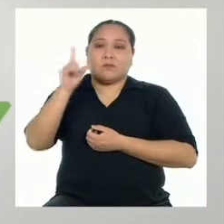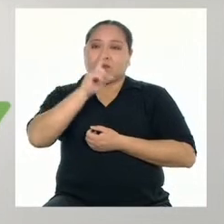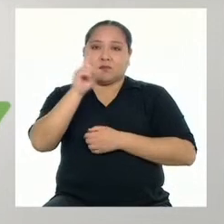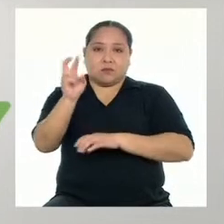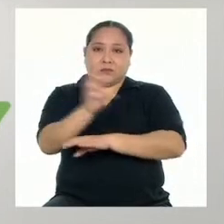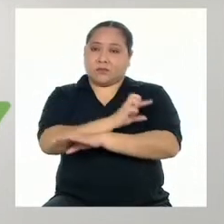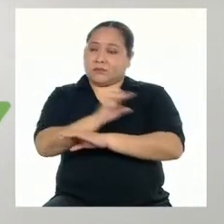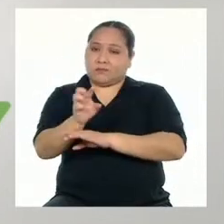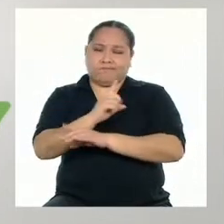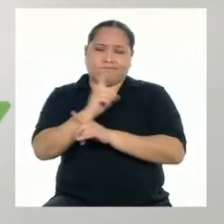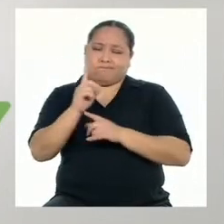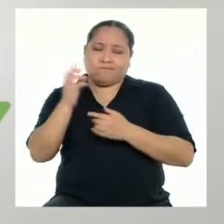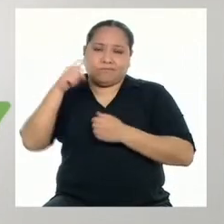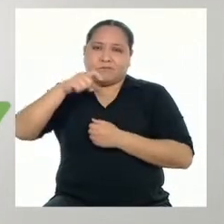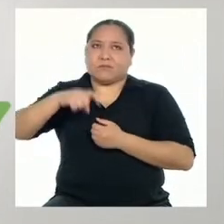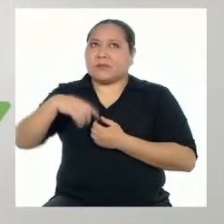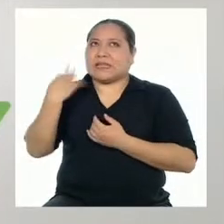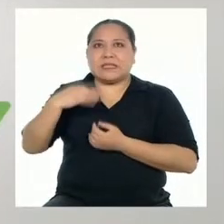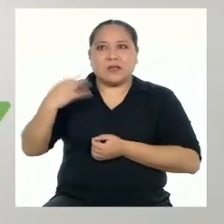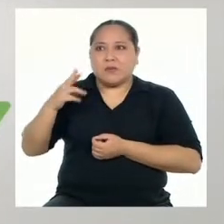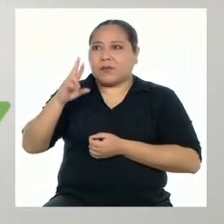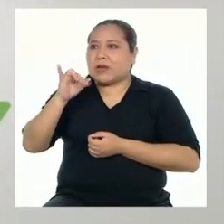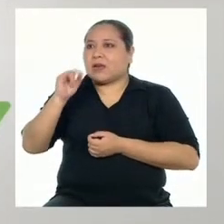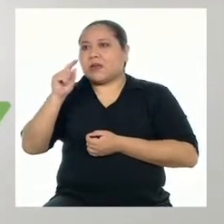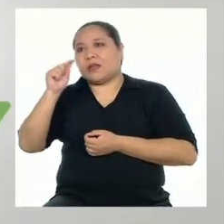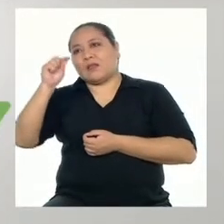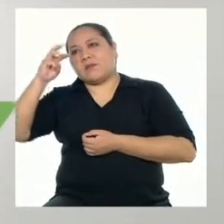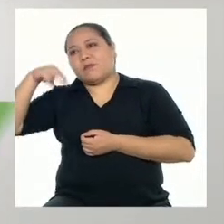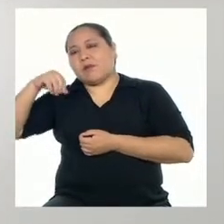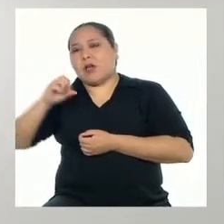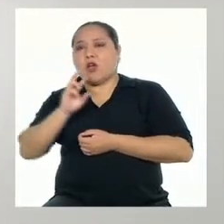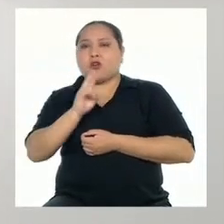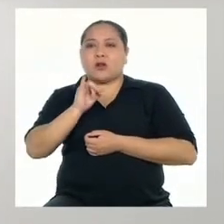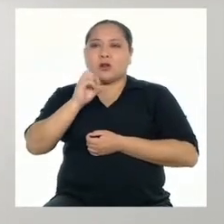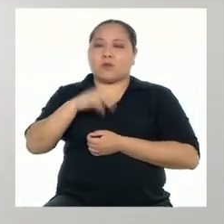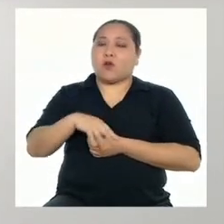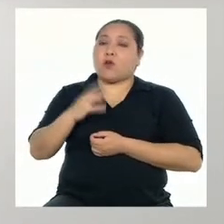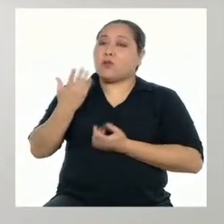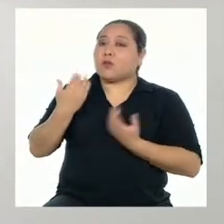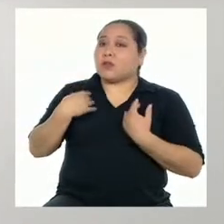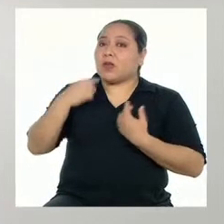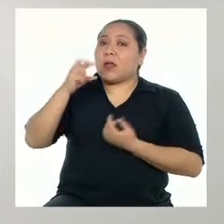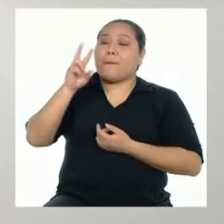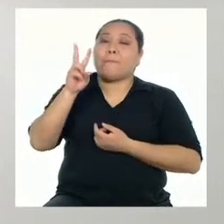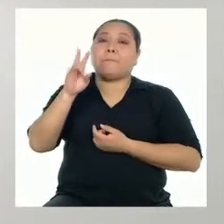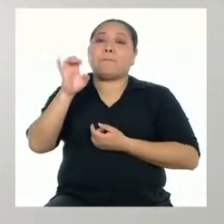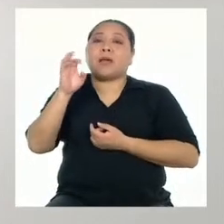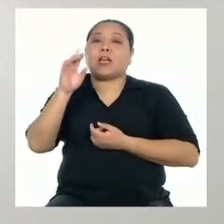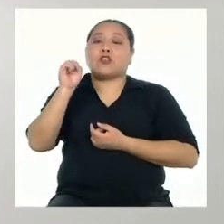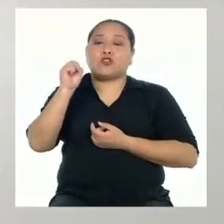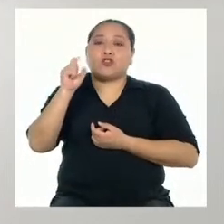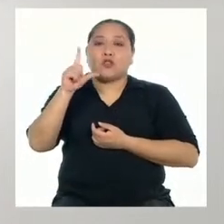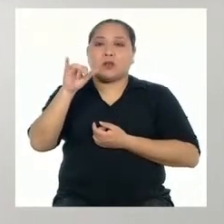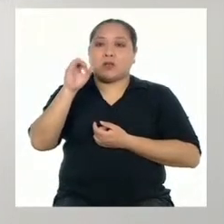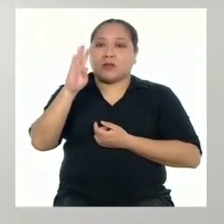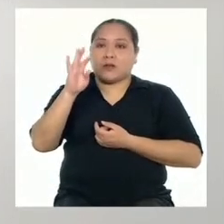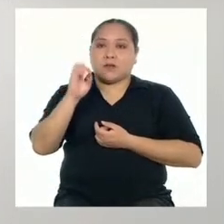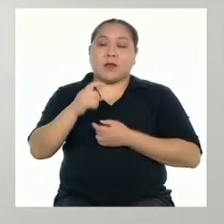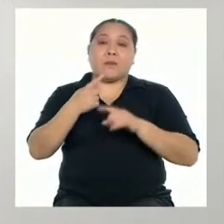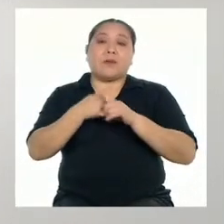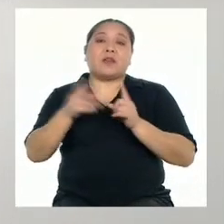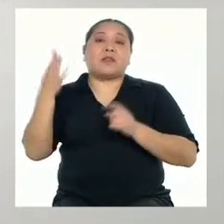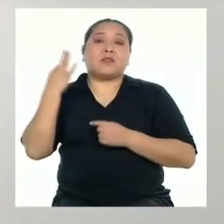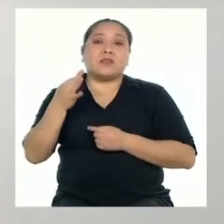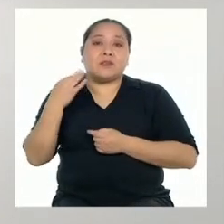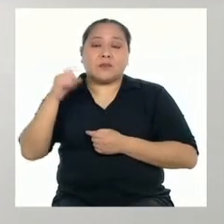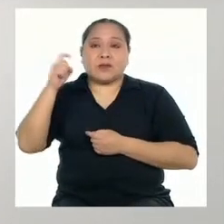siempre tienen que tener rima, porque pueden ser de verso libre o no cumplir normas métricas, pero siempre